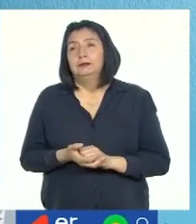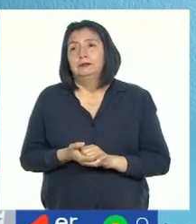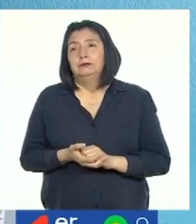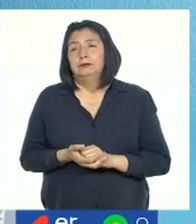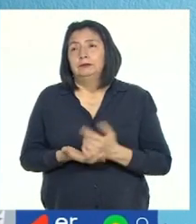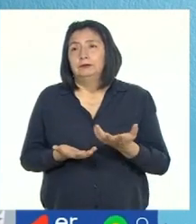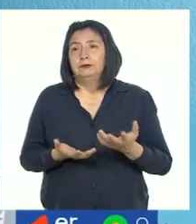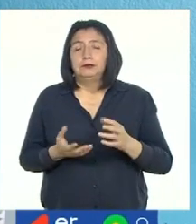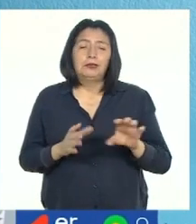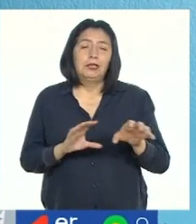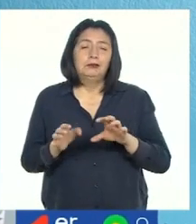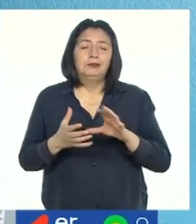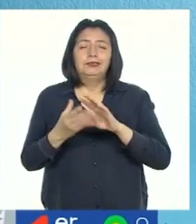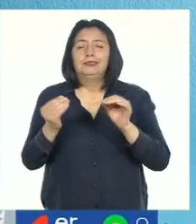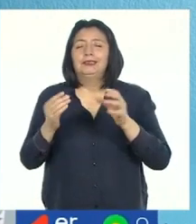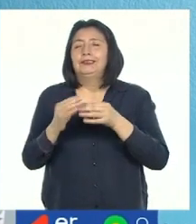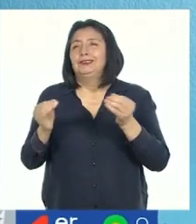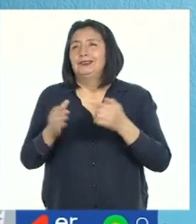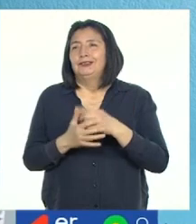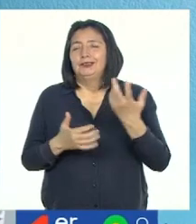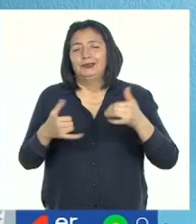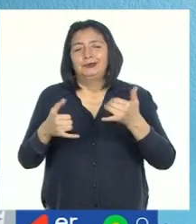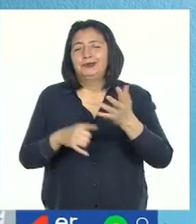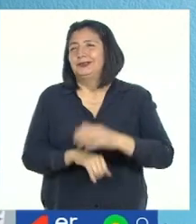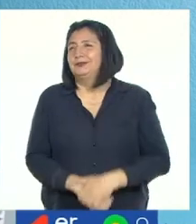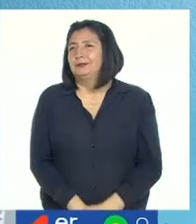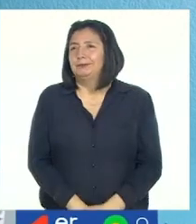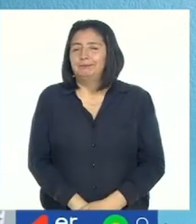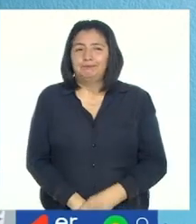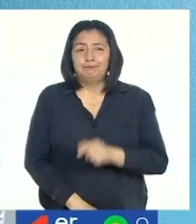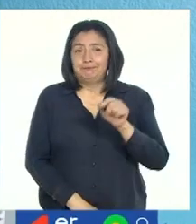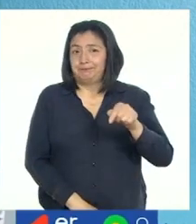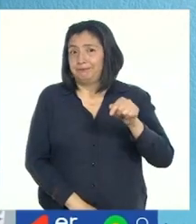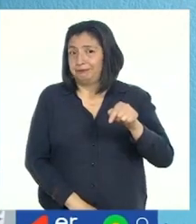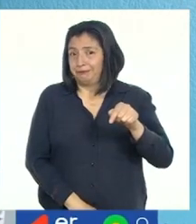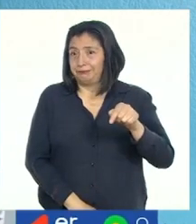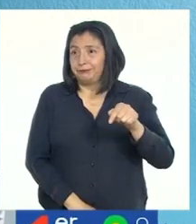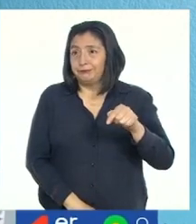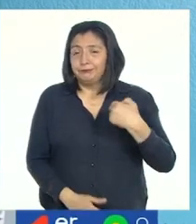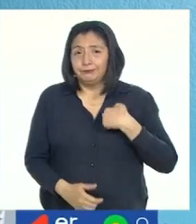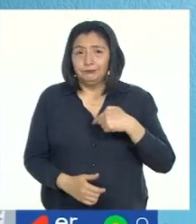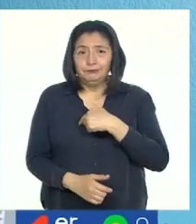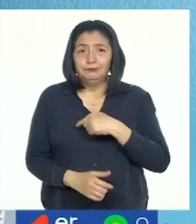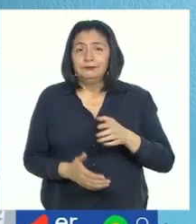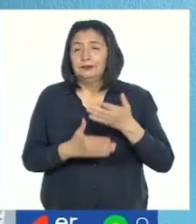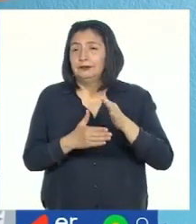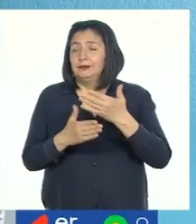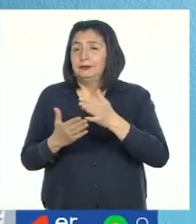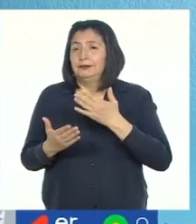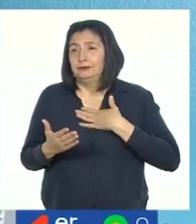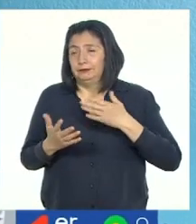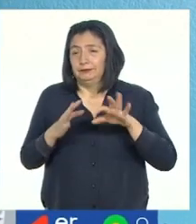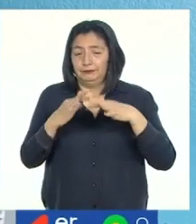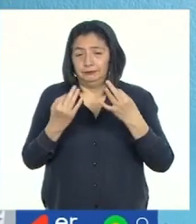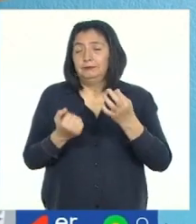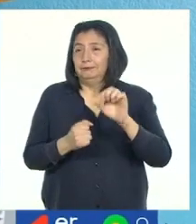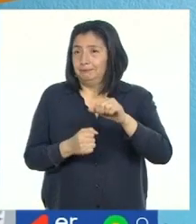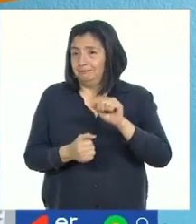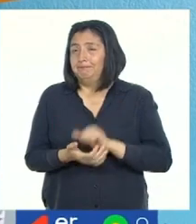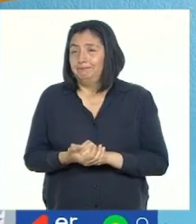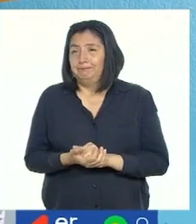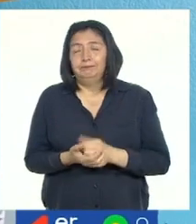hago historias y juego con ellos. Esta actividad la comparto con mi familia